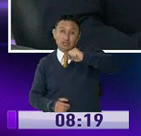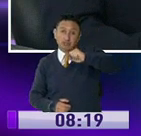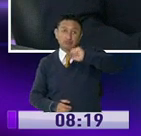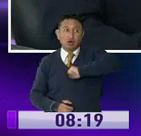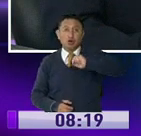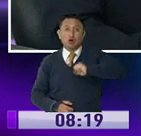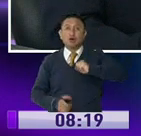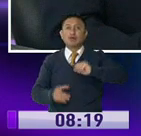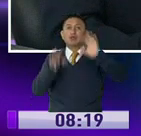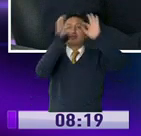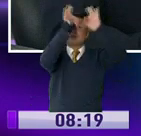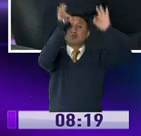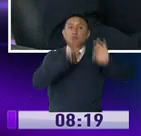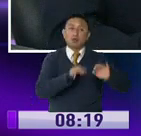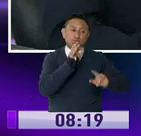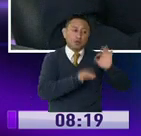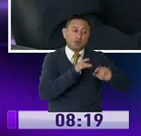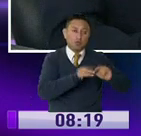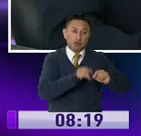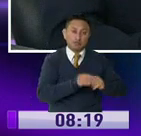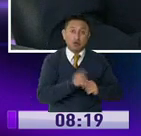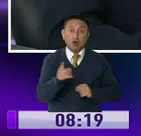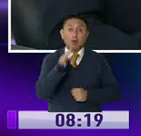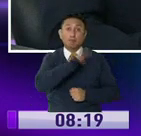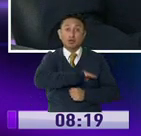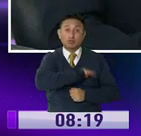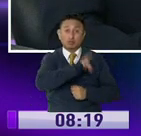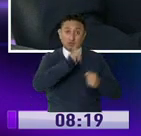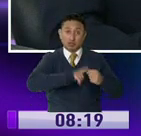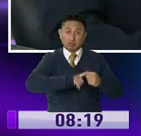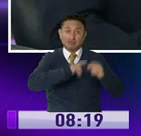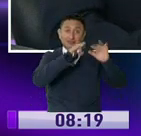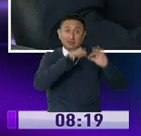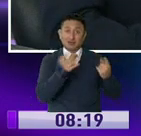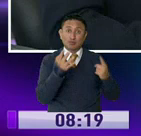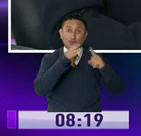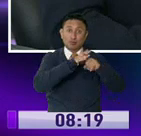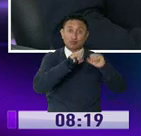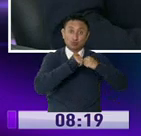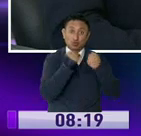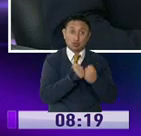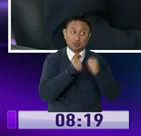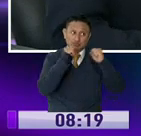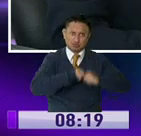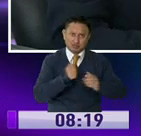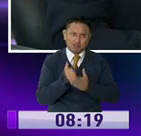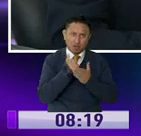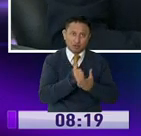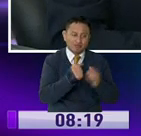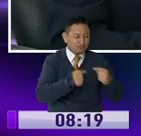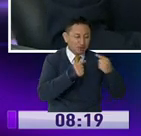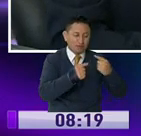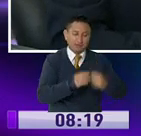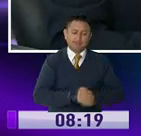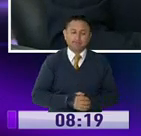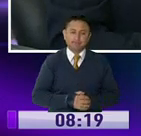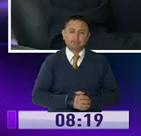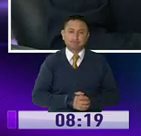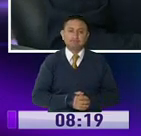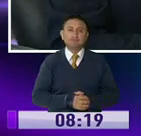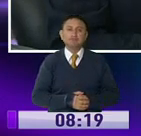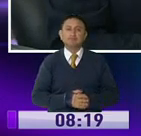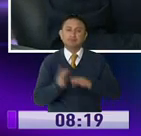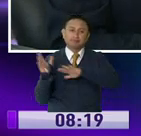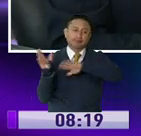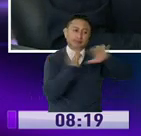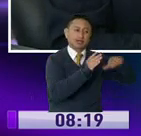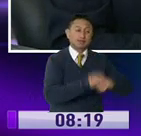llenando el formulario o en las páginas del municipio de Quito, de la Secretaría de Inclusión Social, que también lo estamos chequeando permanentemente. Las donaciones de